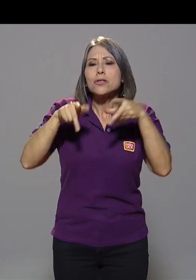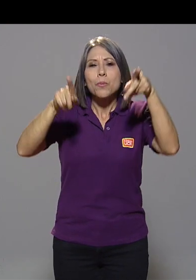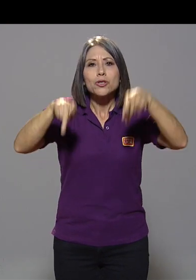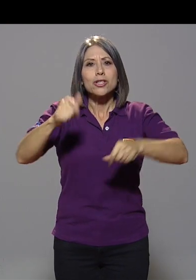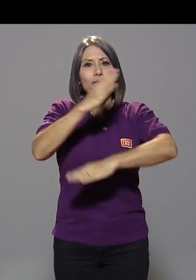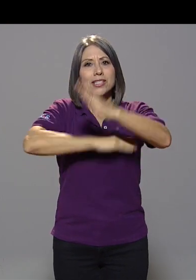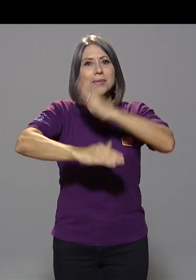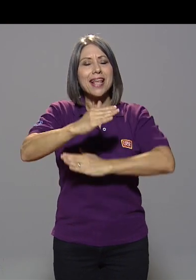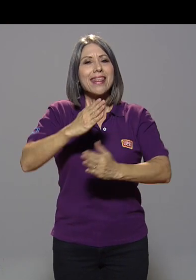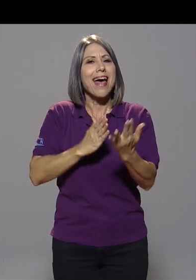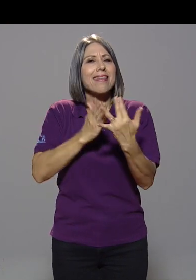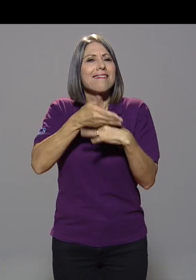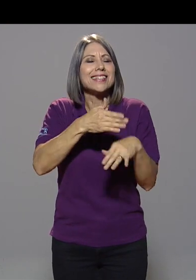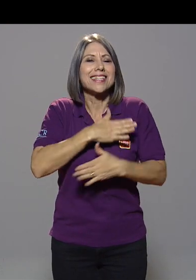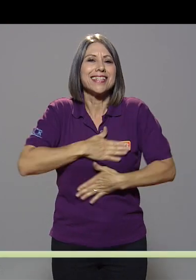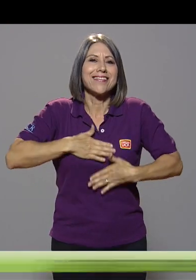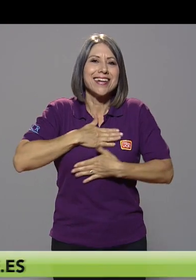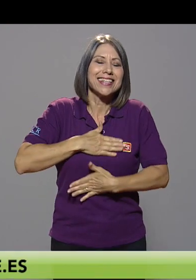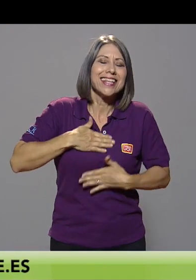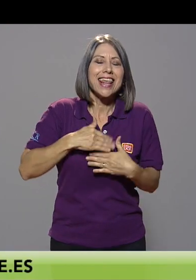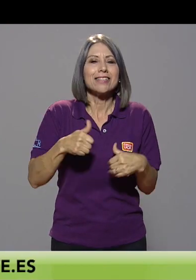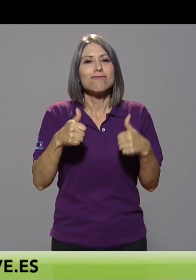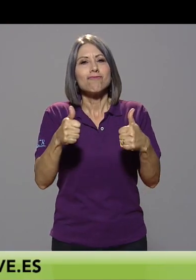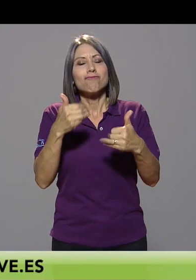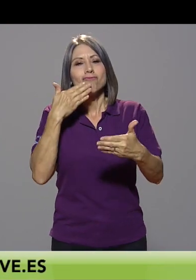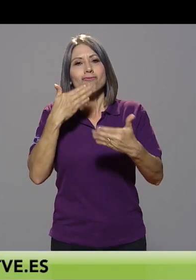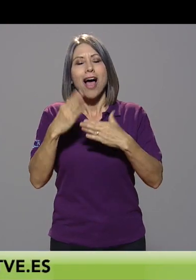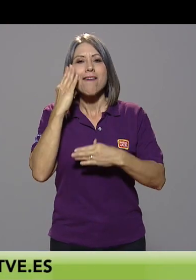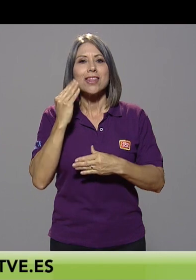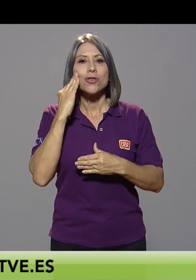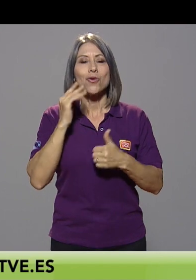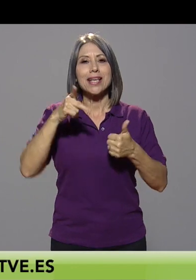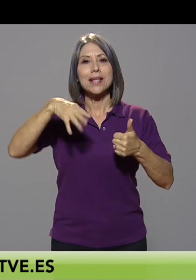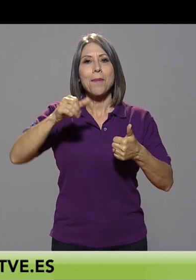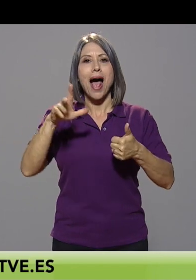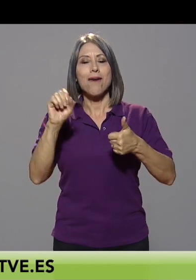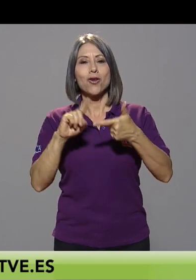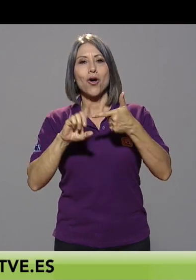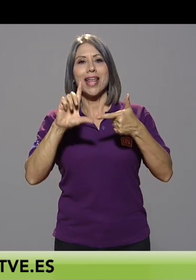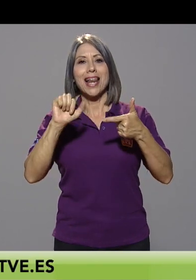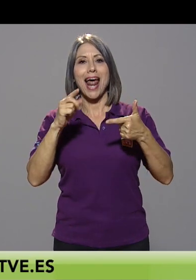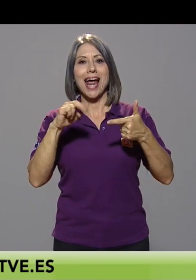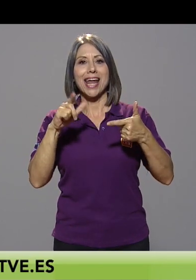discapacidad mediante las divertidas y enriquecedoras aventuras de Pablo y Langui.